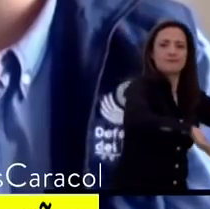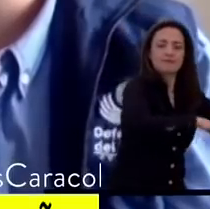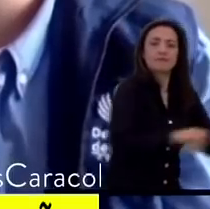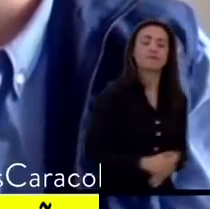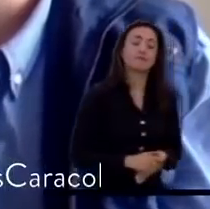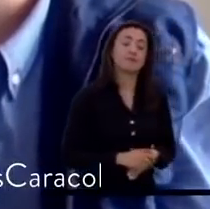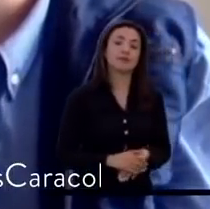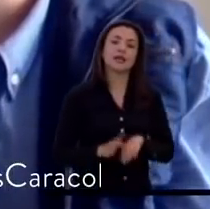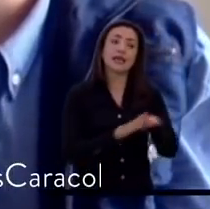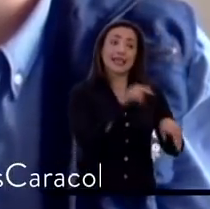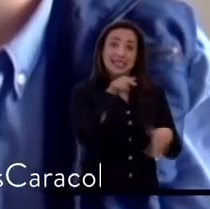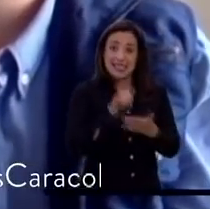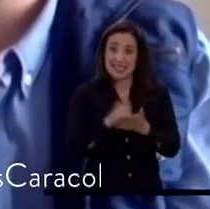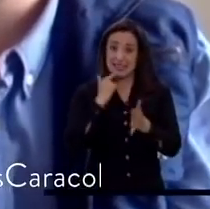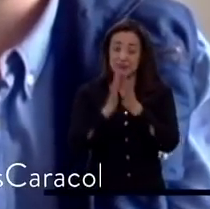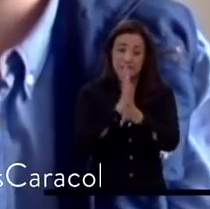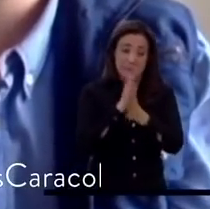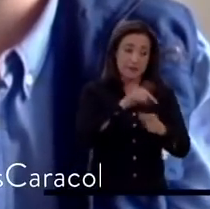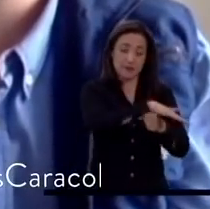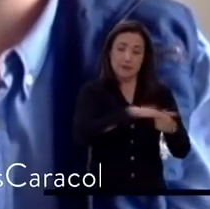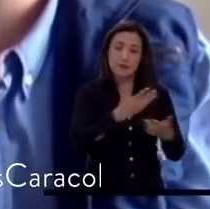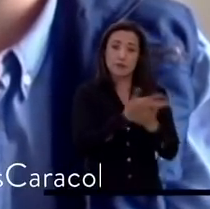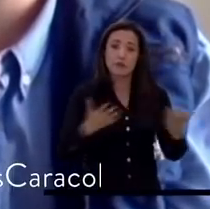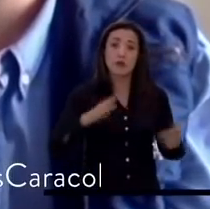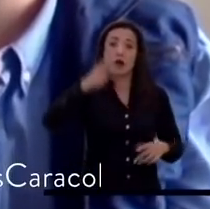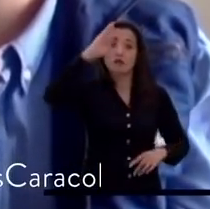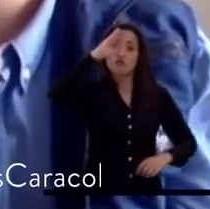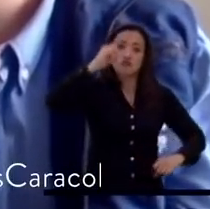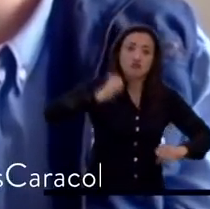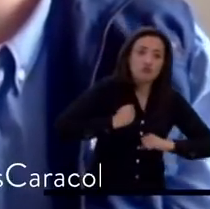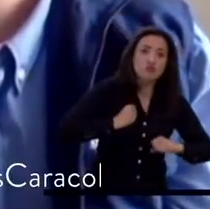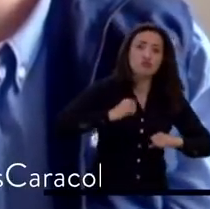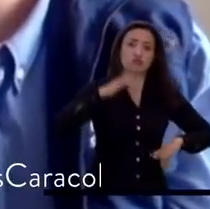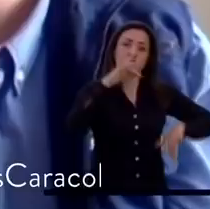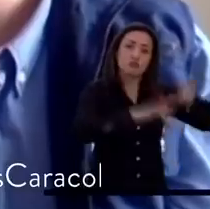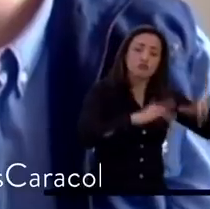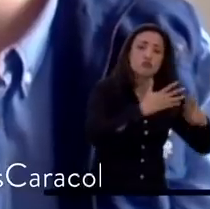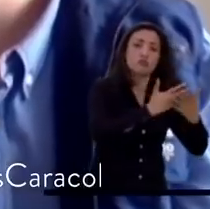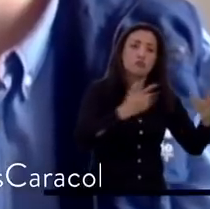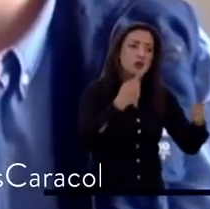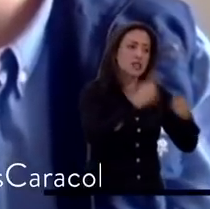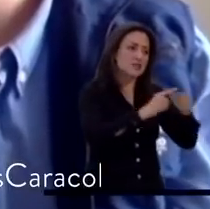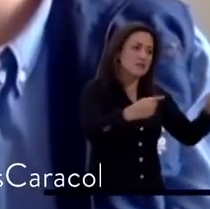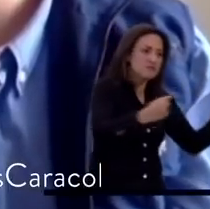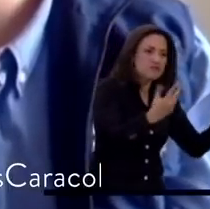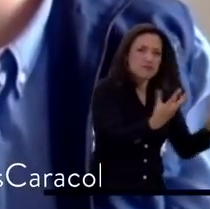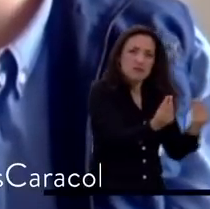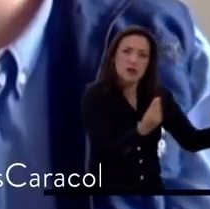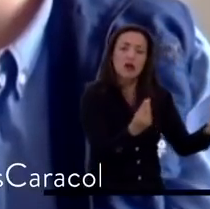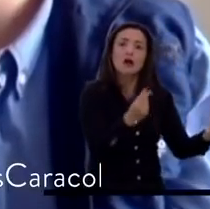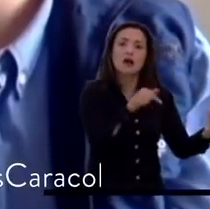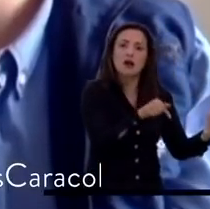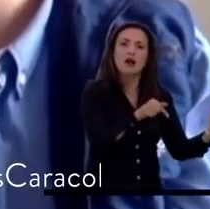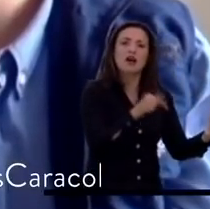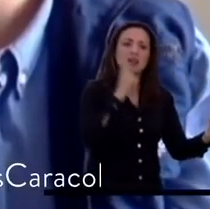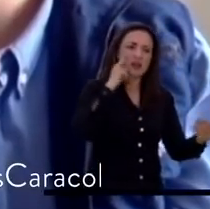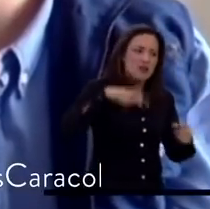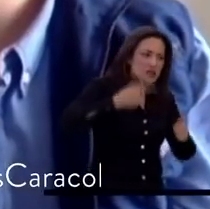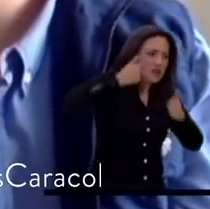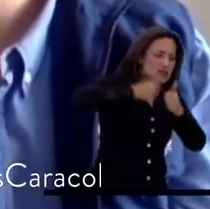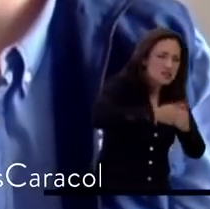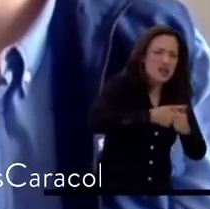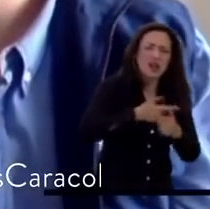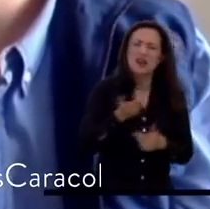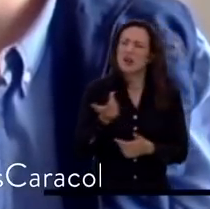con este contexto, la presencia de grupos armados, estas disputas y de acuerdo con sus investigaciones y seguimientos a lo que viene pasando en